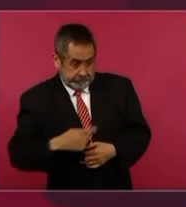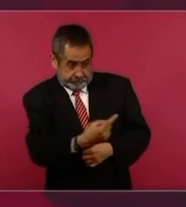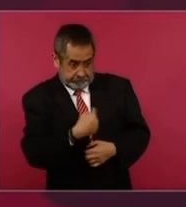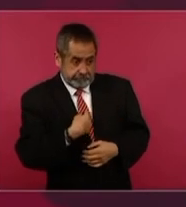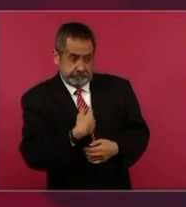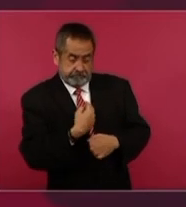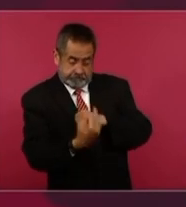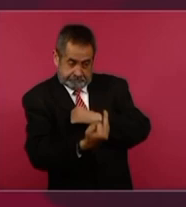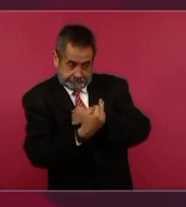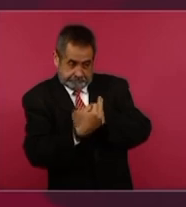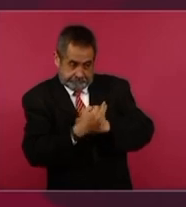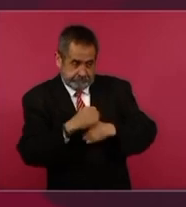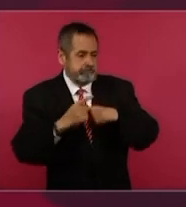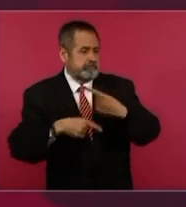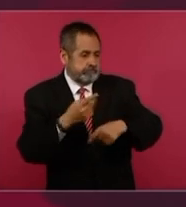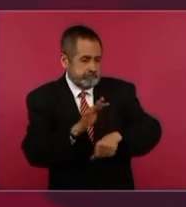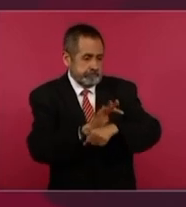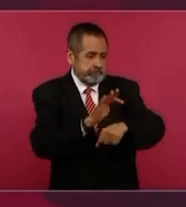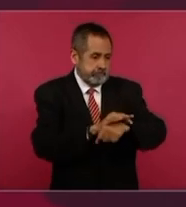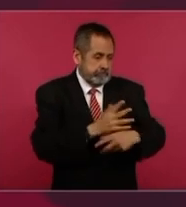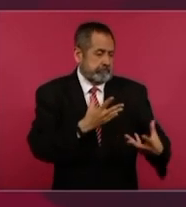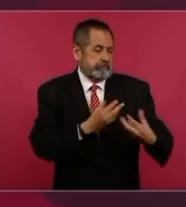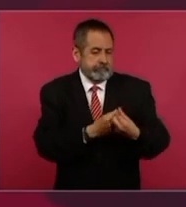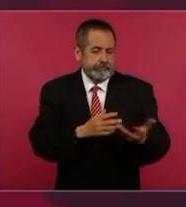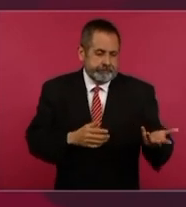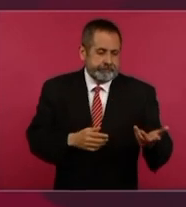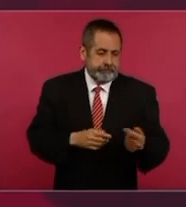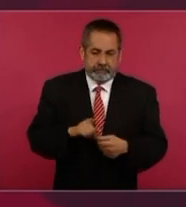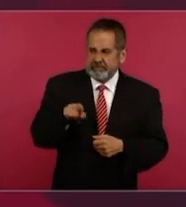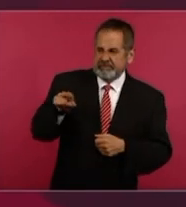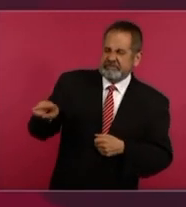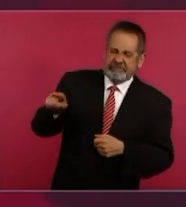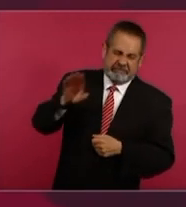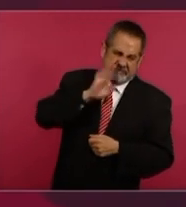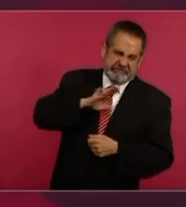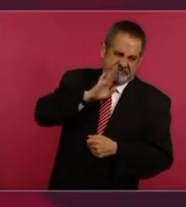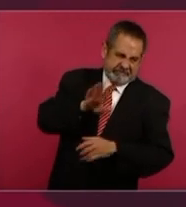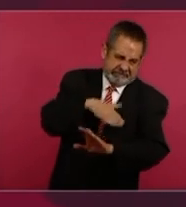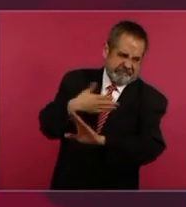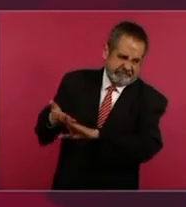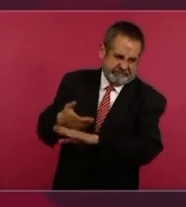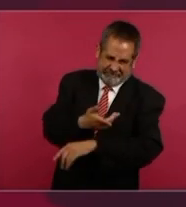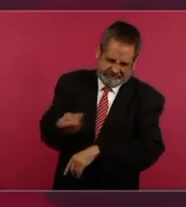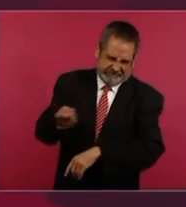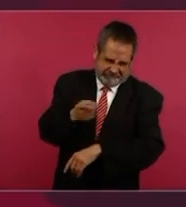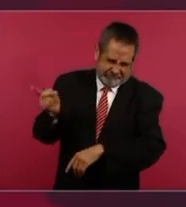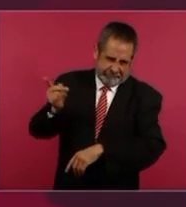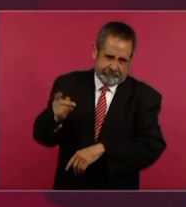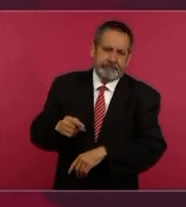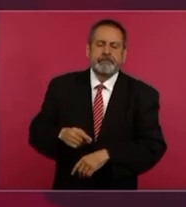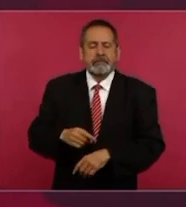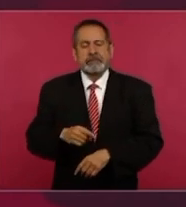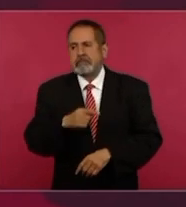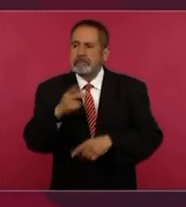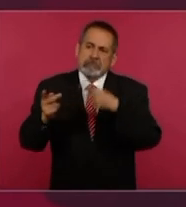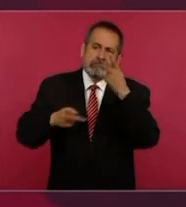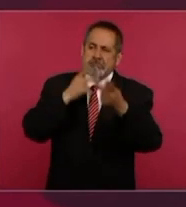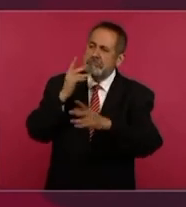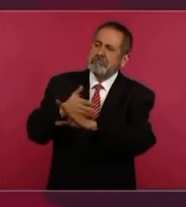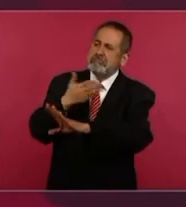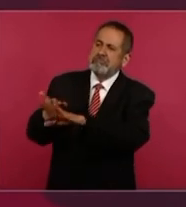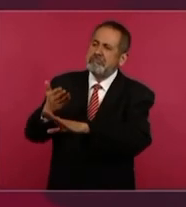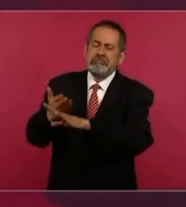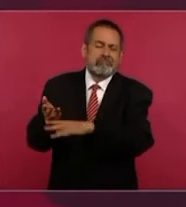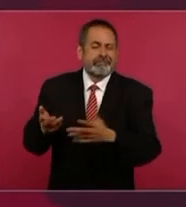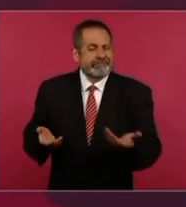y a despotricar en contra de los que no son